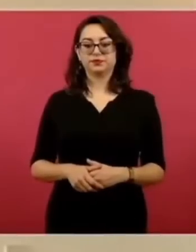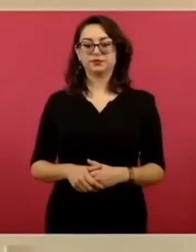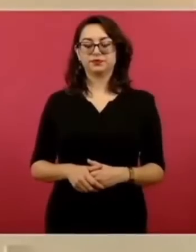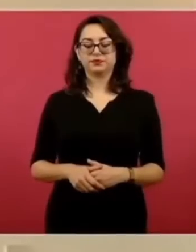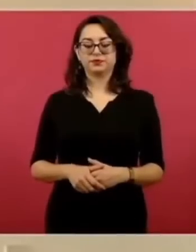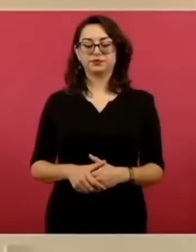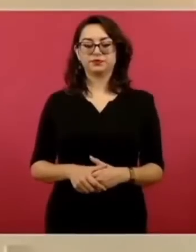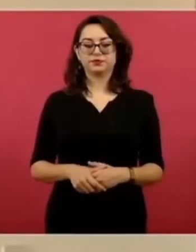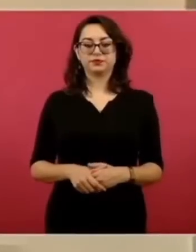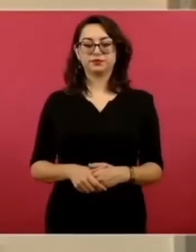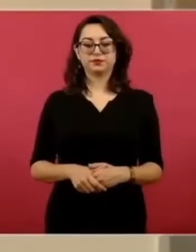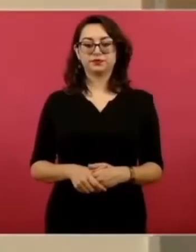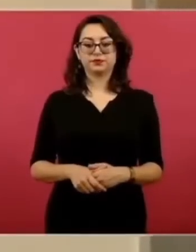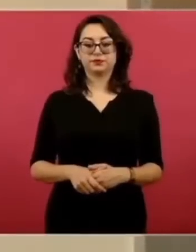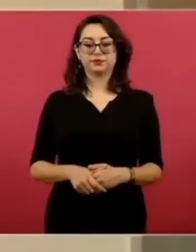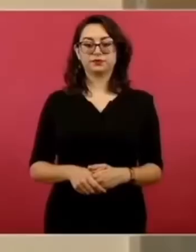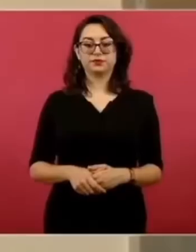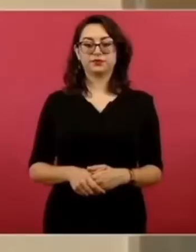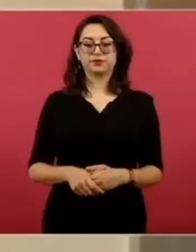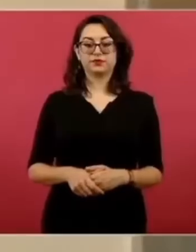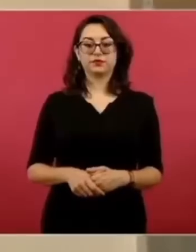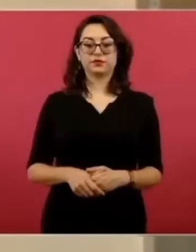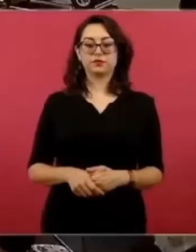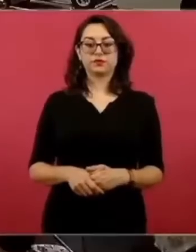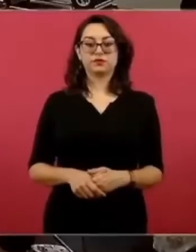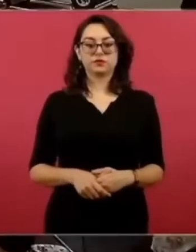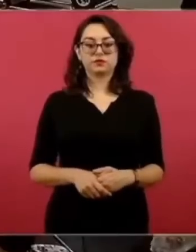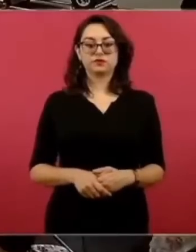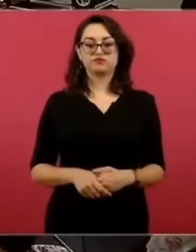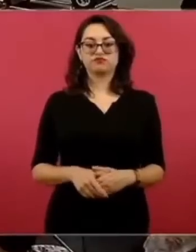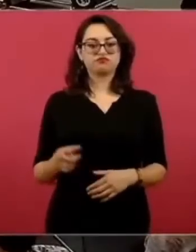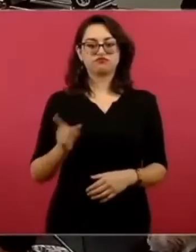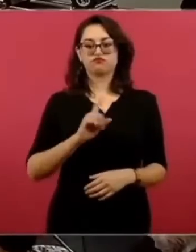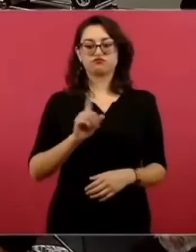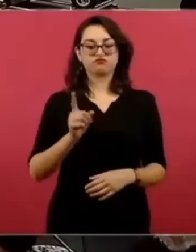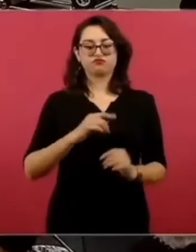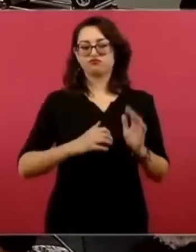No, es que es como la carátula, sí.